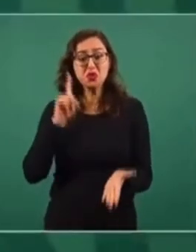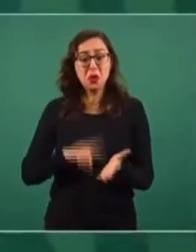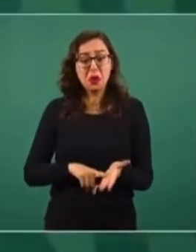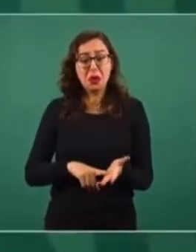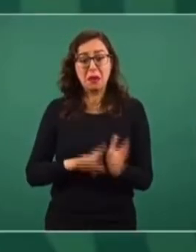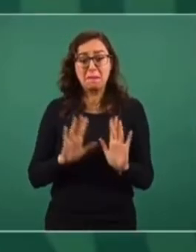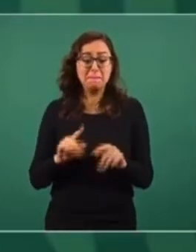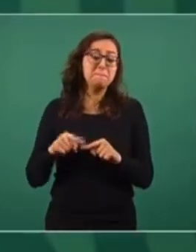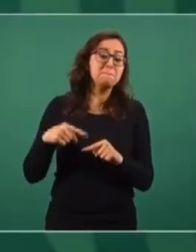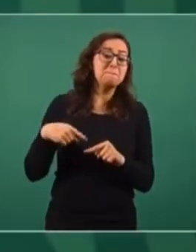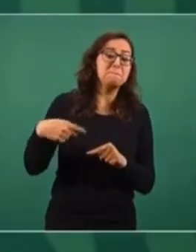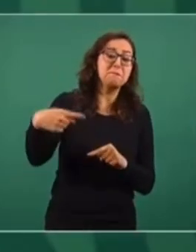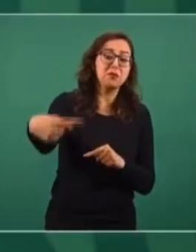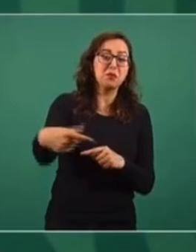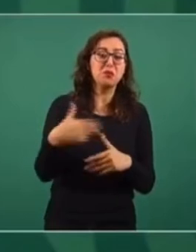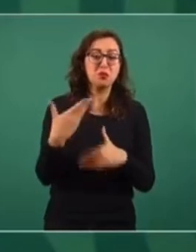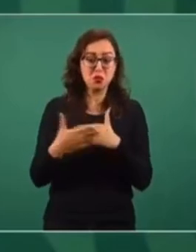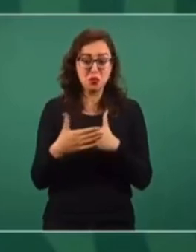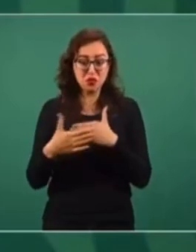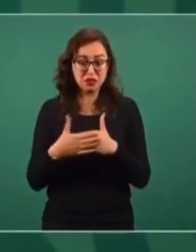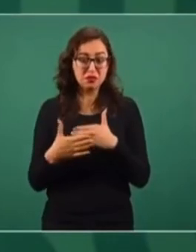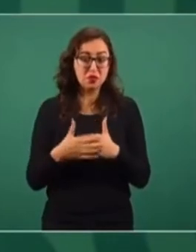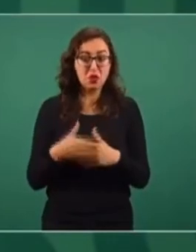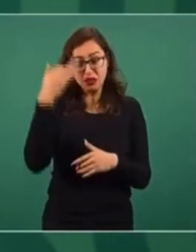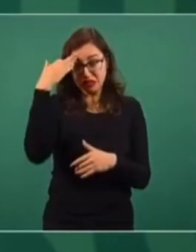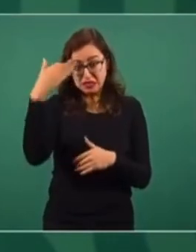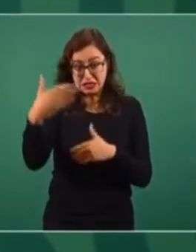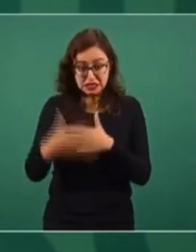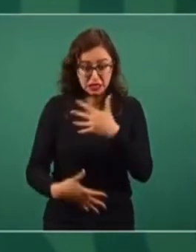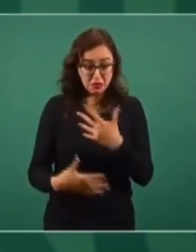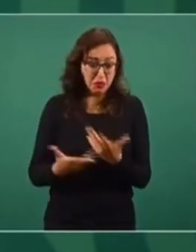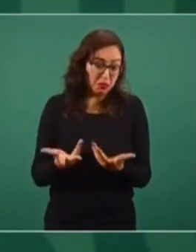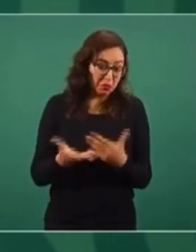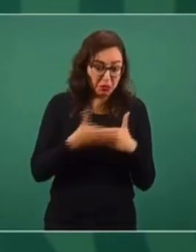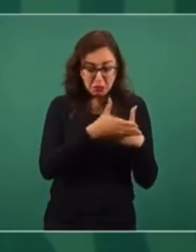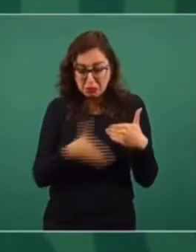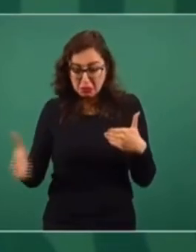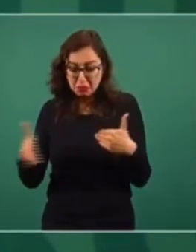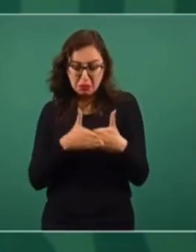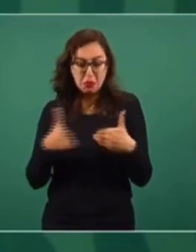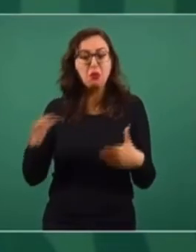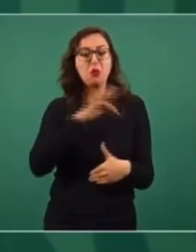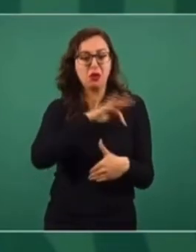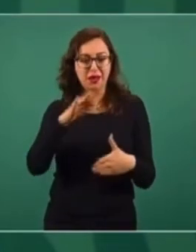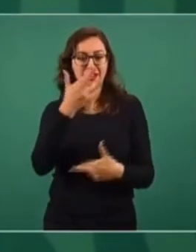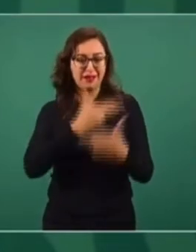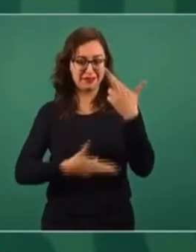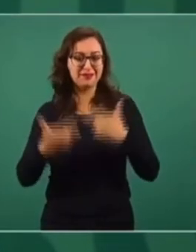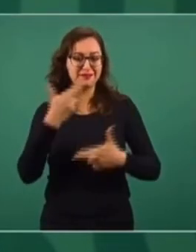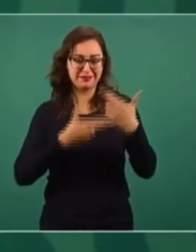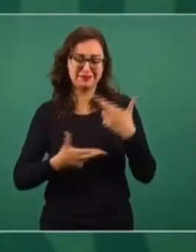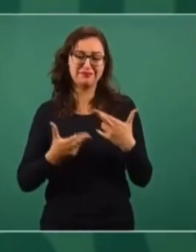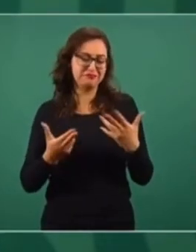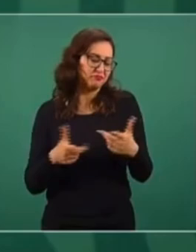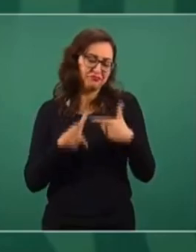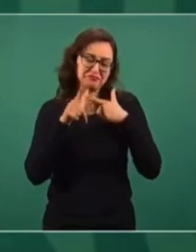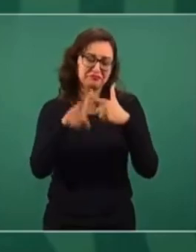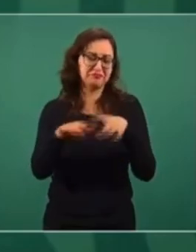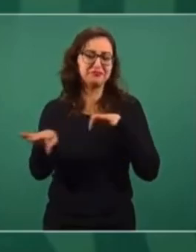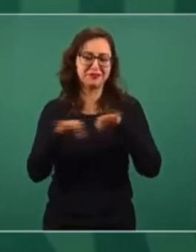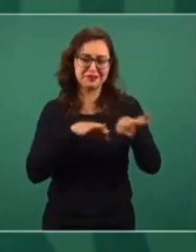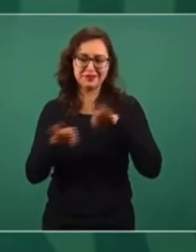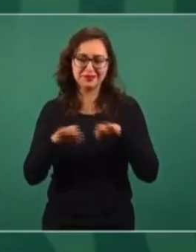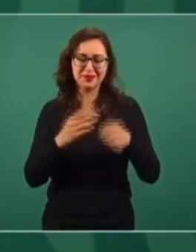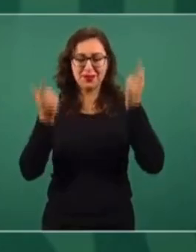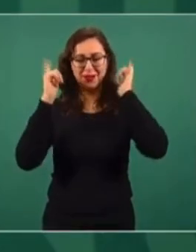cuantitos días, ya apenas pase el periodo, podrá estar con nosotros y se incorporará, lo cual